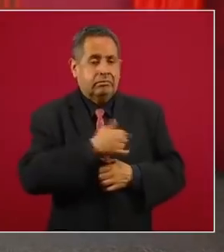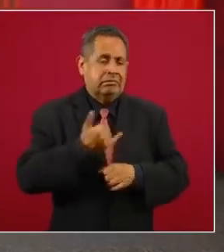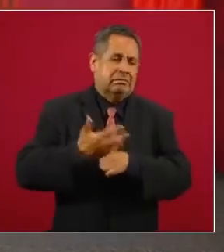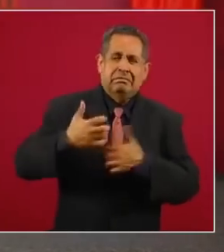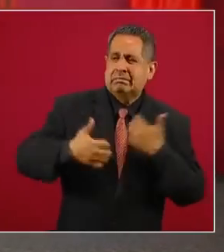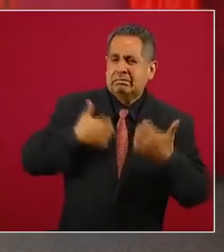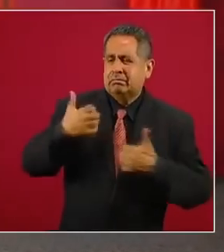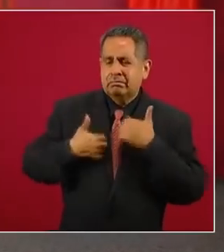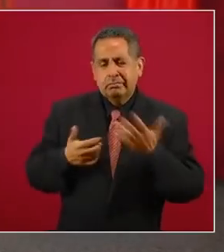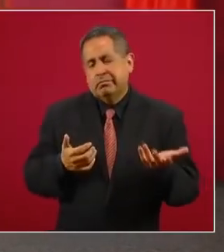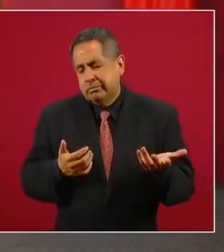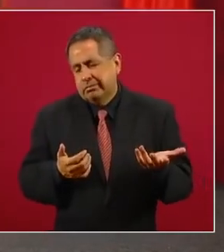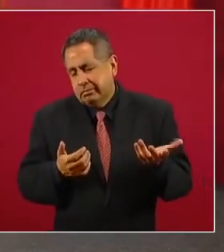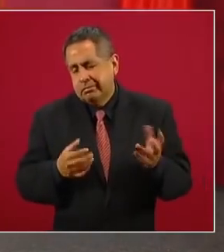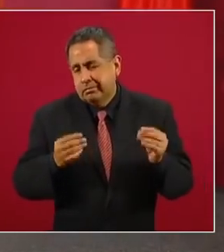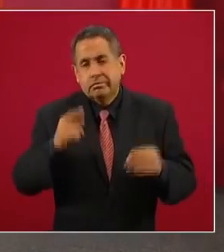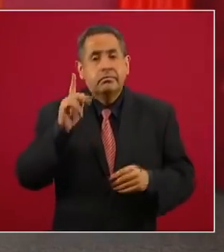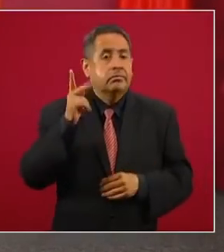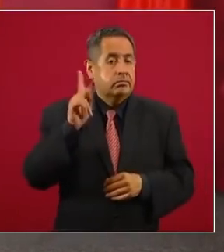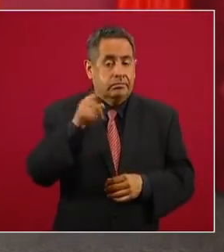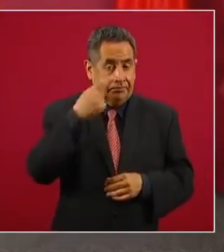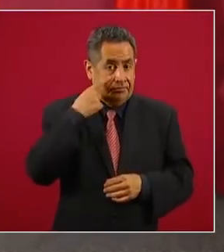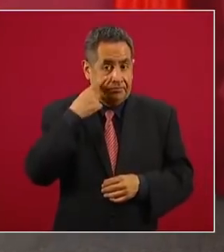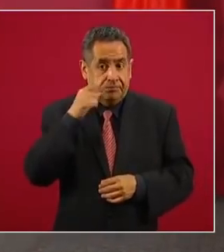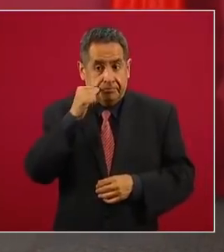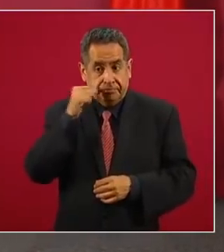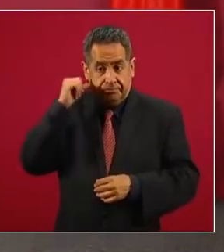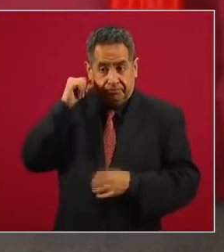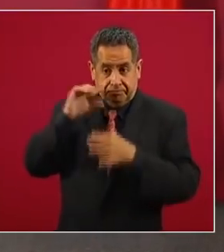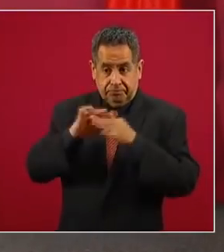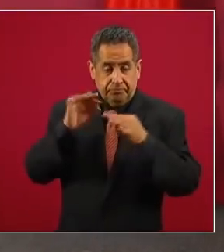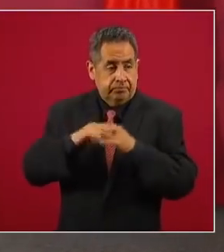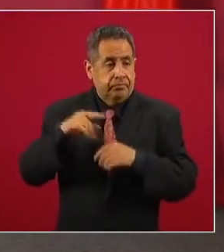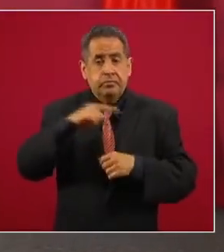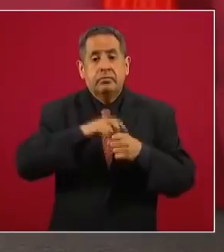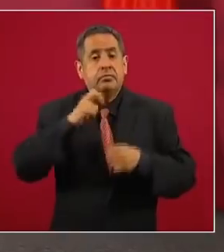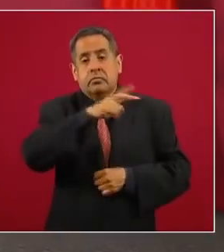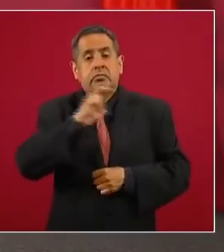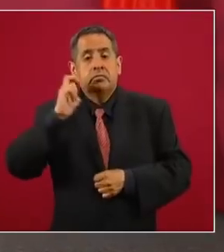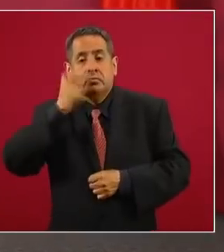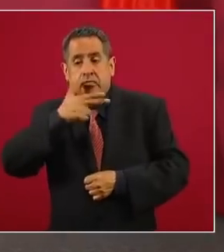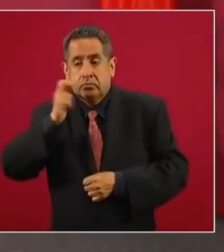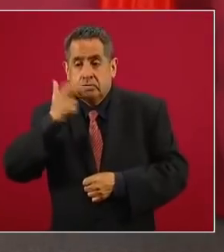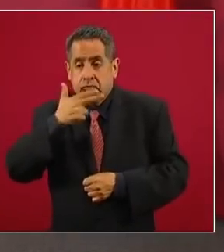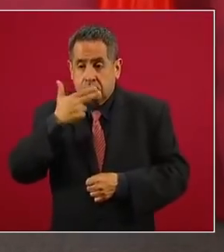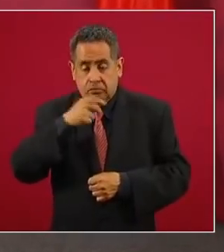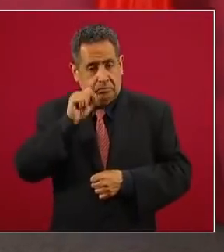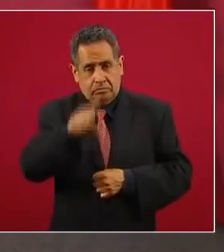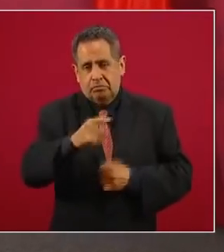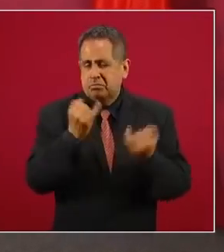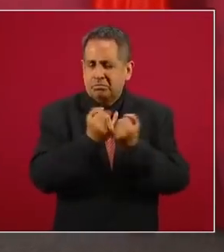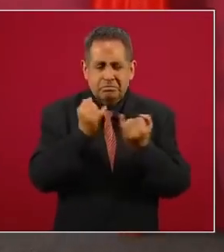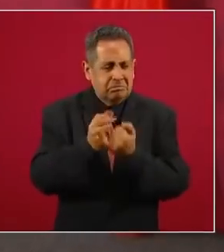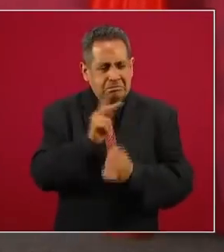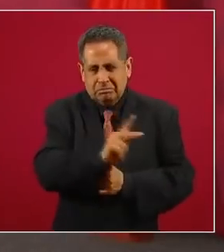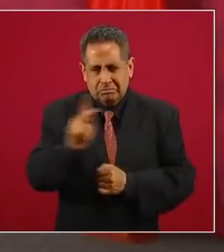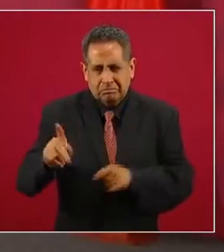Ayer hablábamos del caso de Chihuahua, es lo mismo.